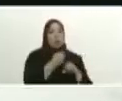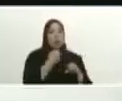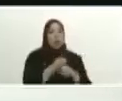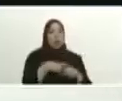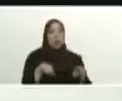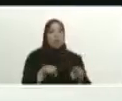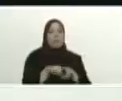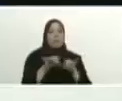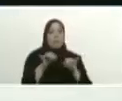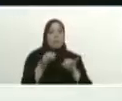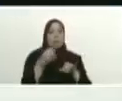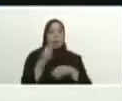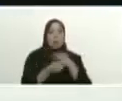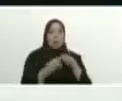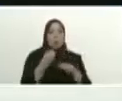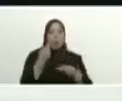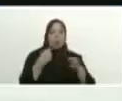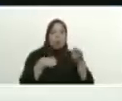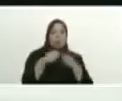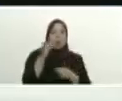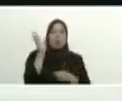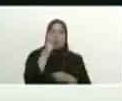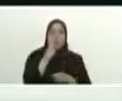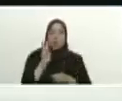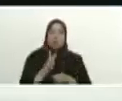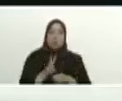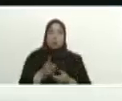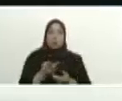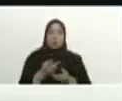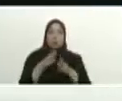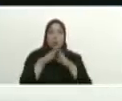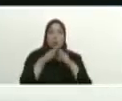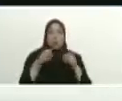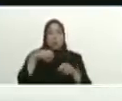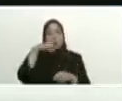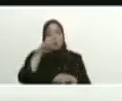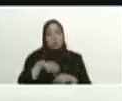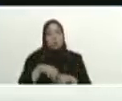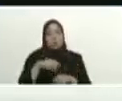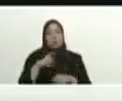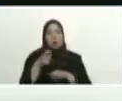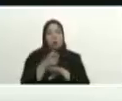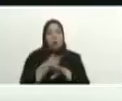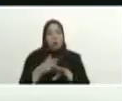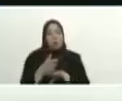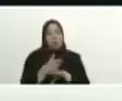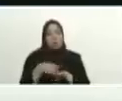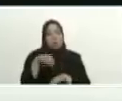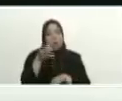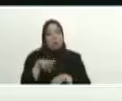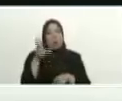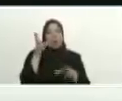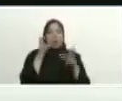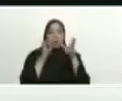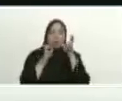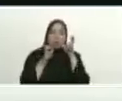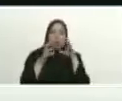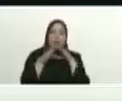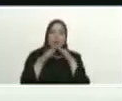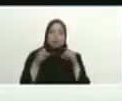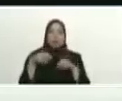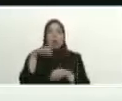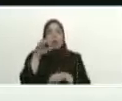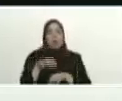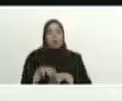detalle la oferta exportable de Venezuela de todos los estados gobernadores gobernadoras que me escuchan de todos los